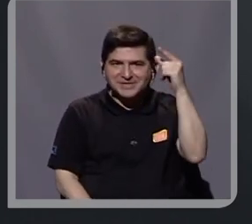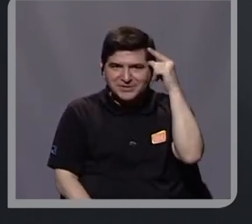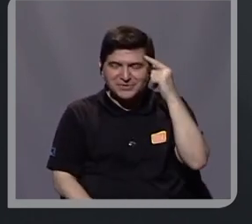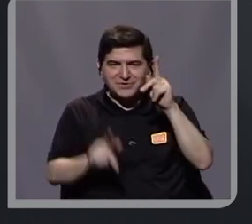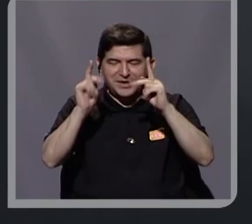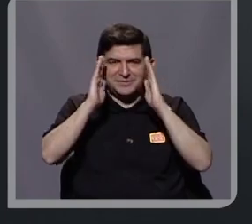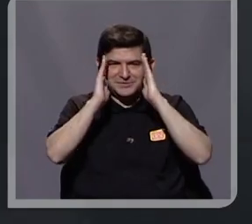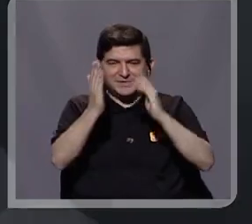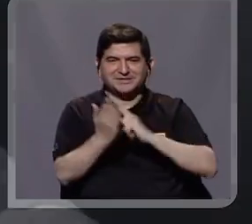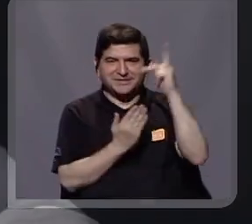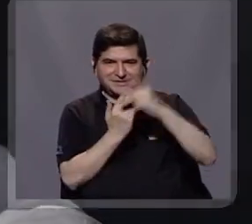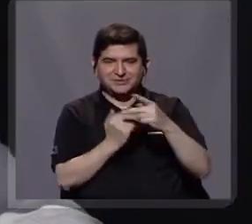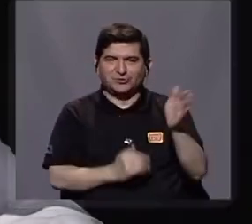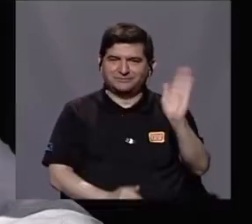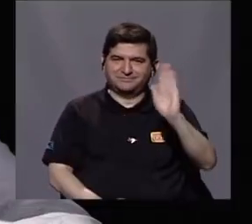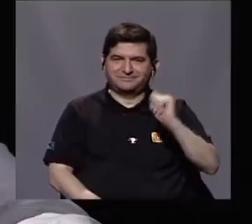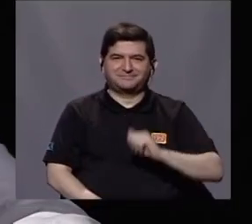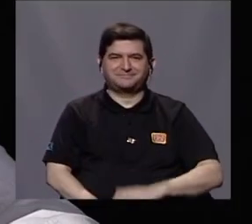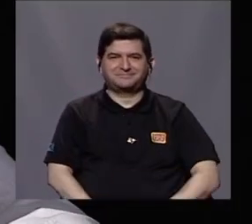a nuestra audiencia. Hasta luego.